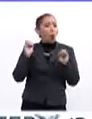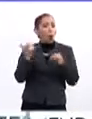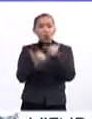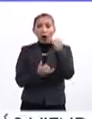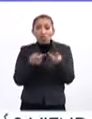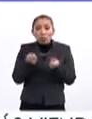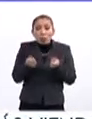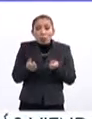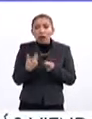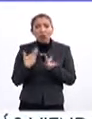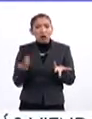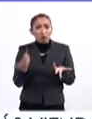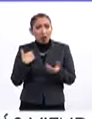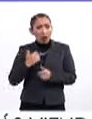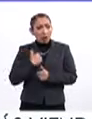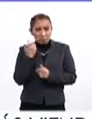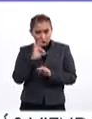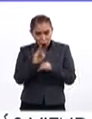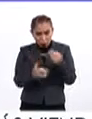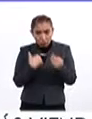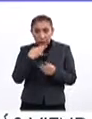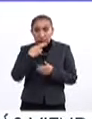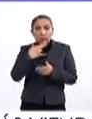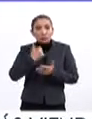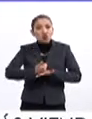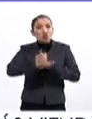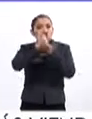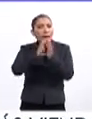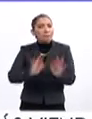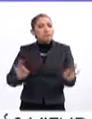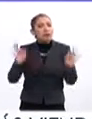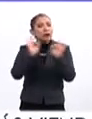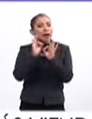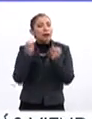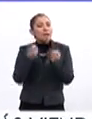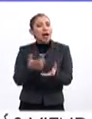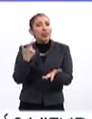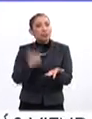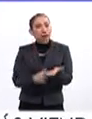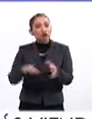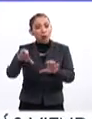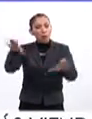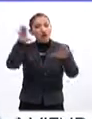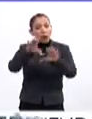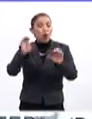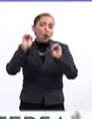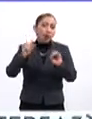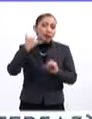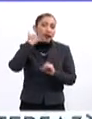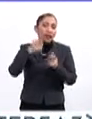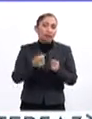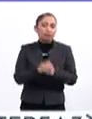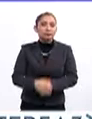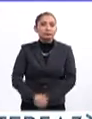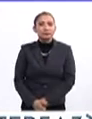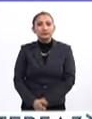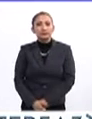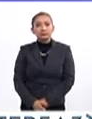jugar un juego, no estás aprovechando todas las herramientas que se te están ofreciendo en una computadora o en un teléfono.